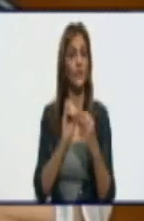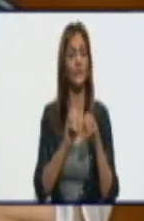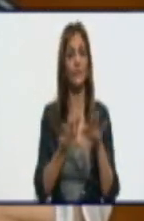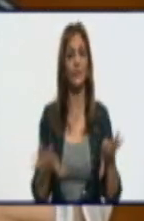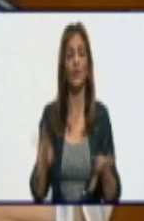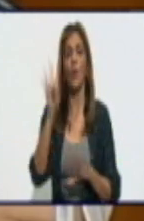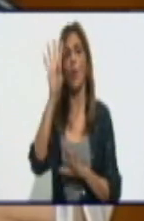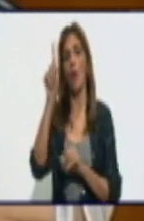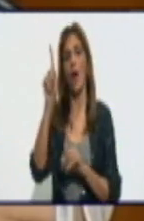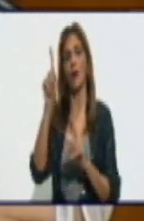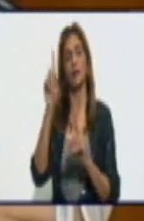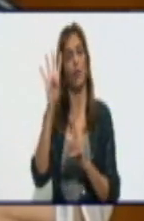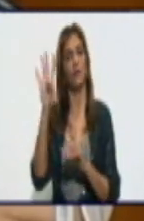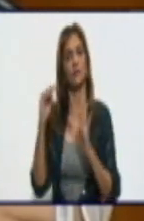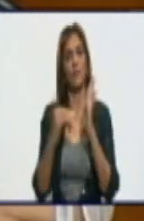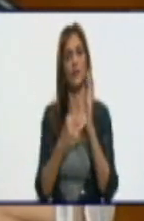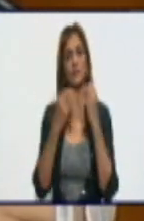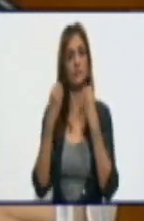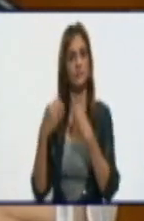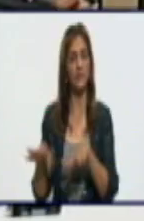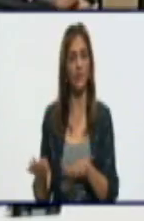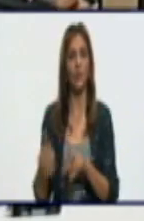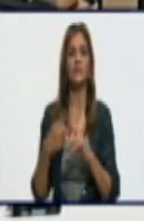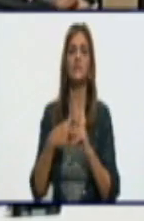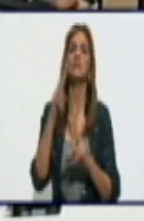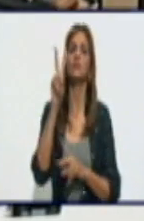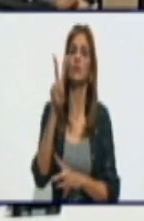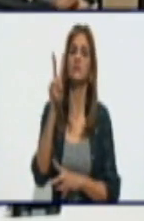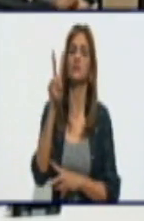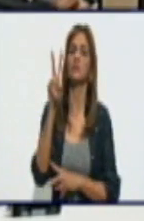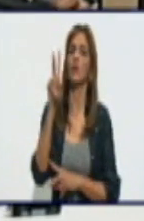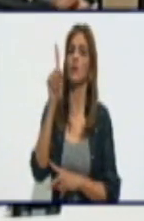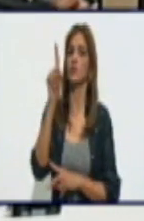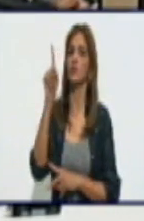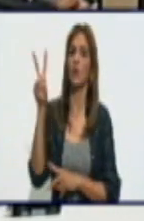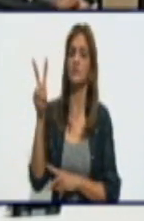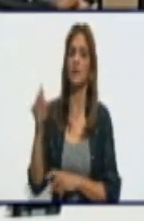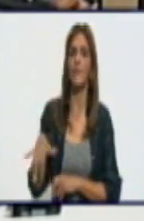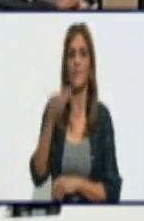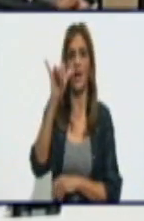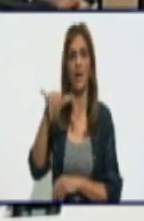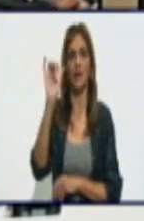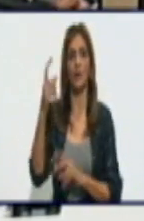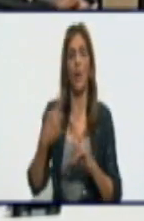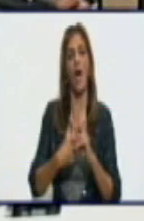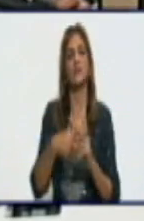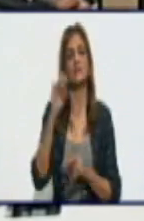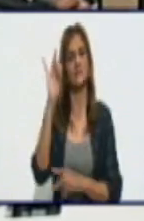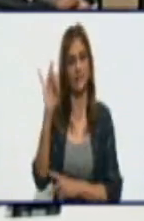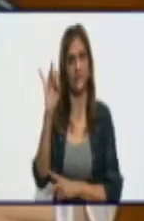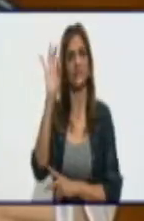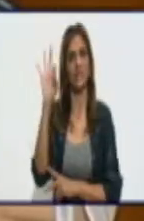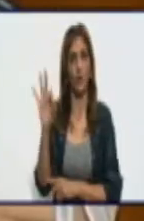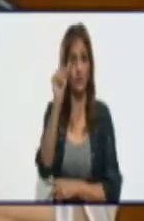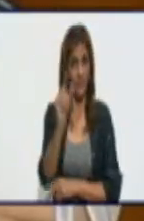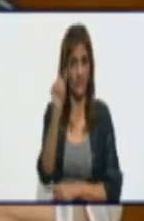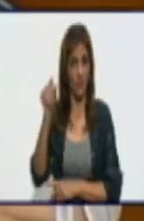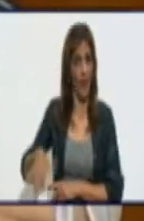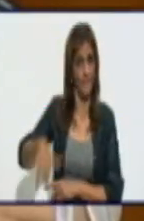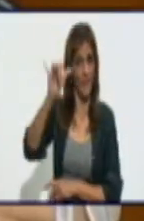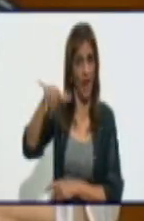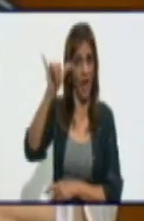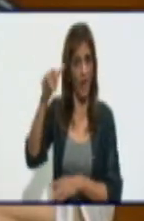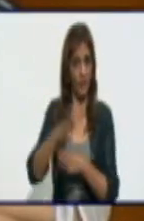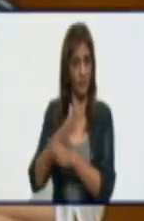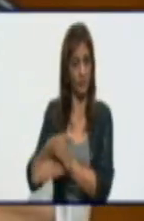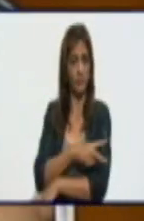.884 y 212 viajeros. Hoy también tenemos 78 viajeros en vigilancia, en los diferentes centros de